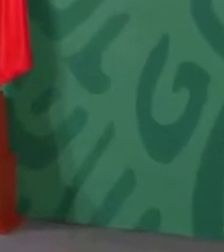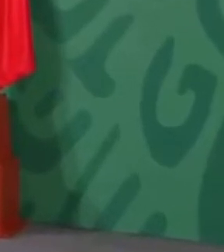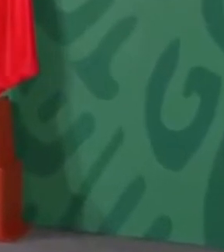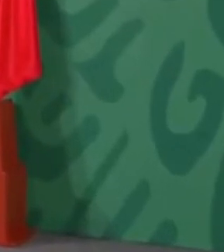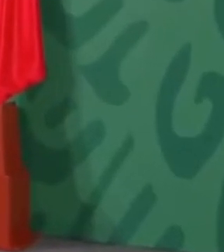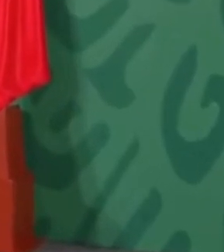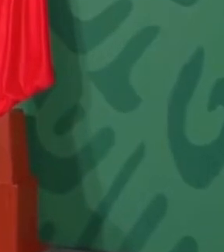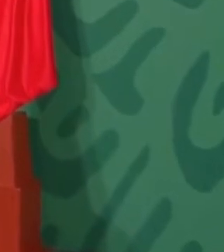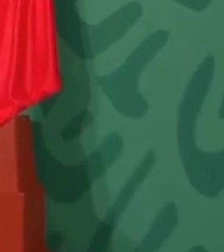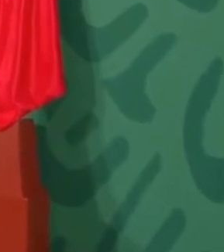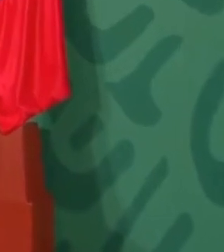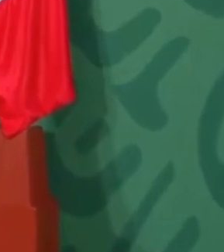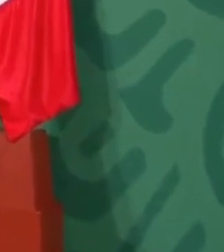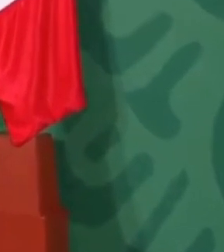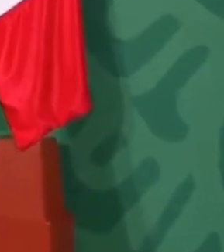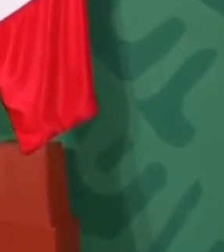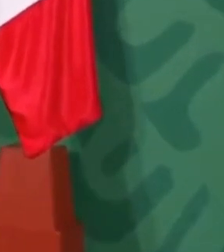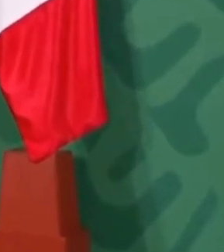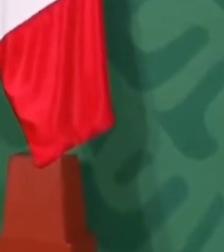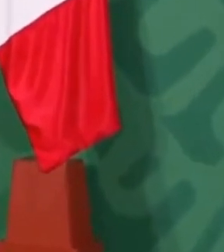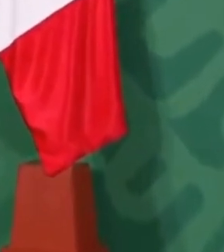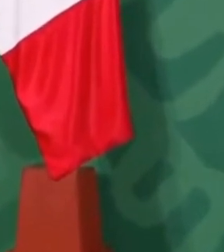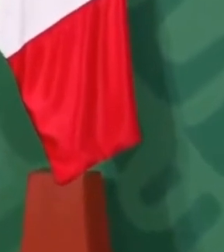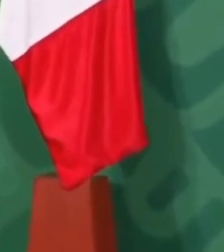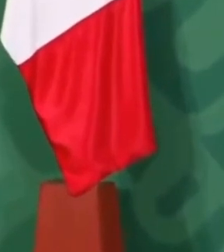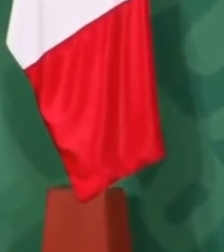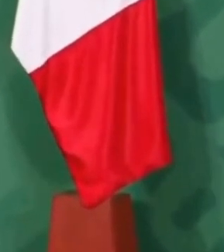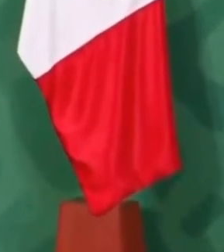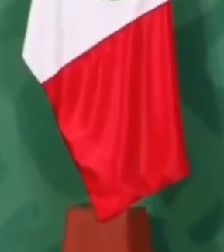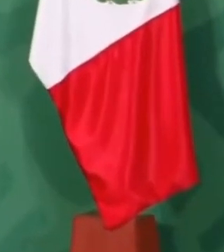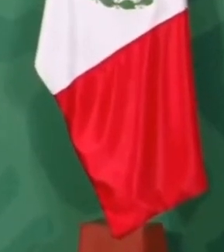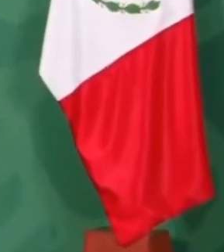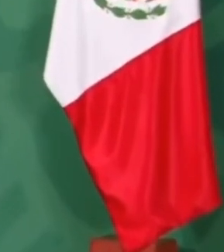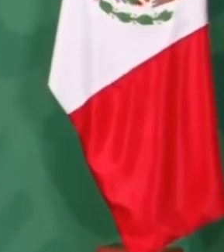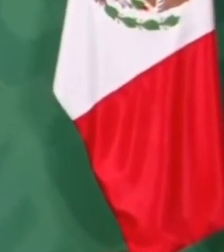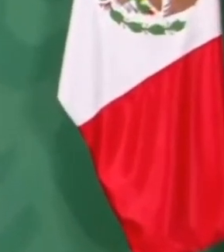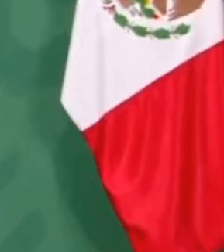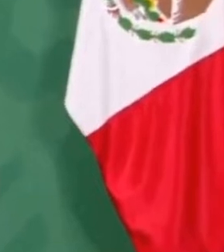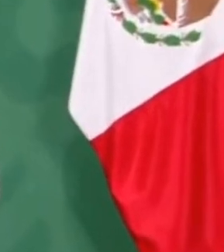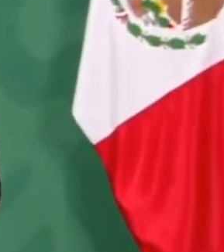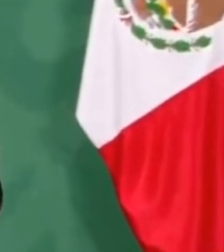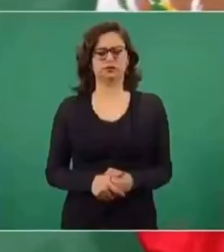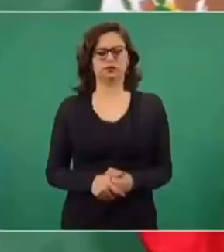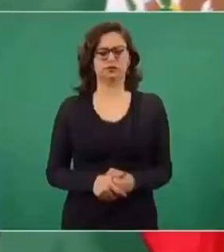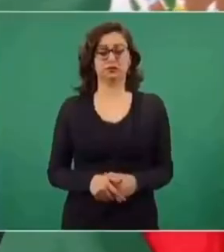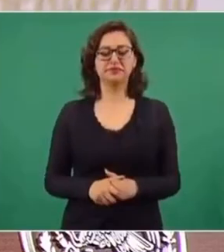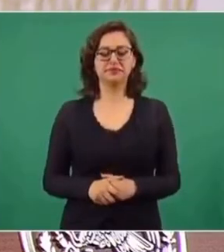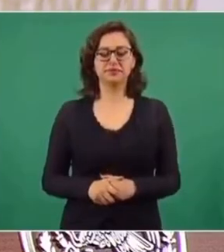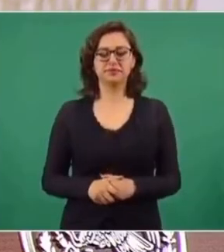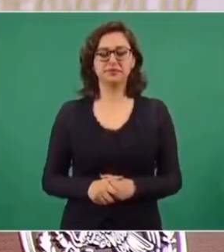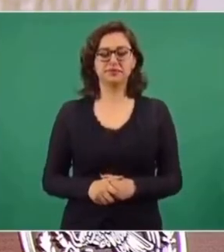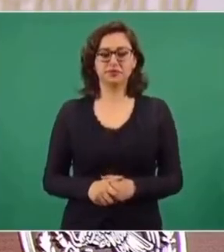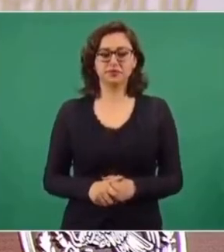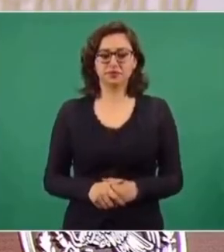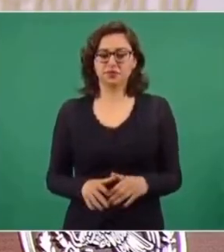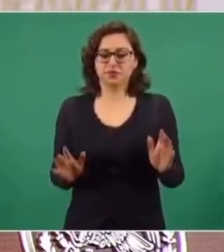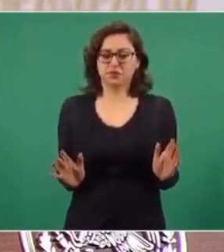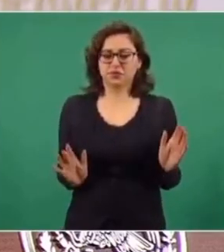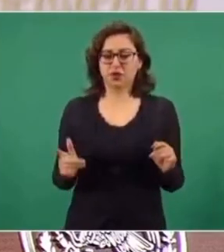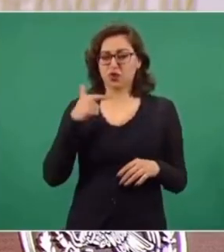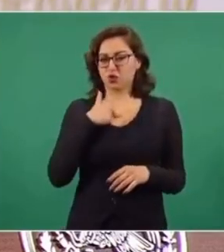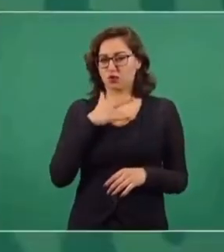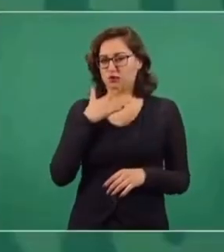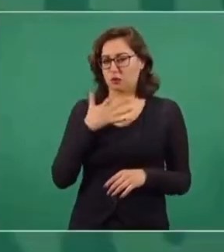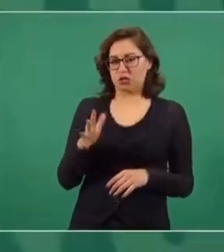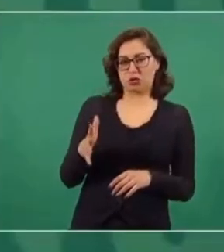porque en sentido estricto no son empresarios los que se sentían dueños de México. Son traficantes de influencia. Y no se estoy hablando, les estoy